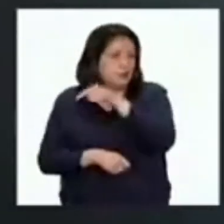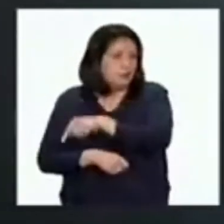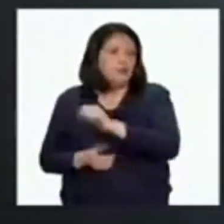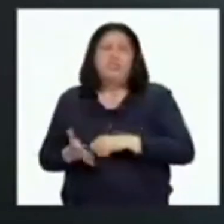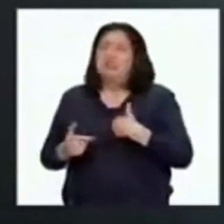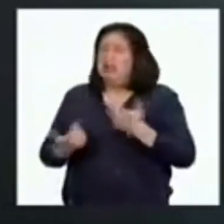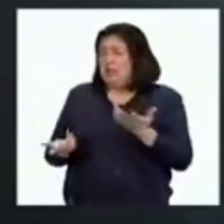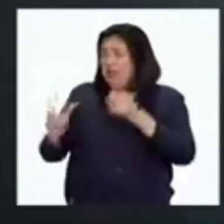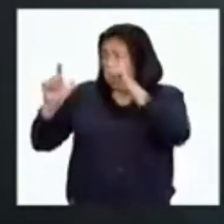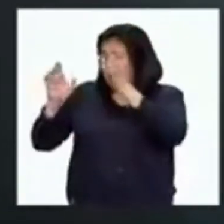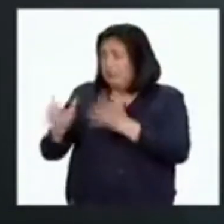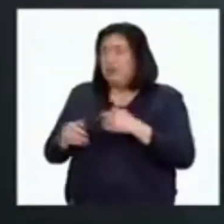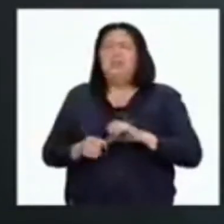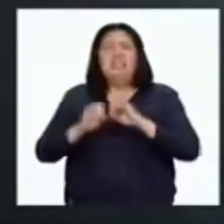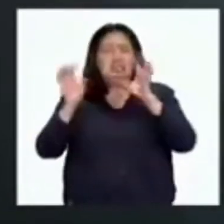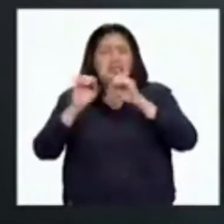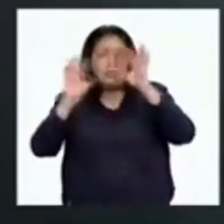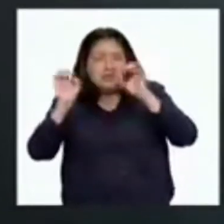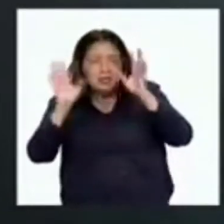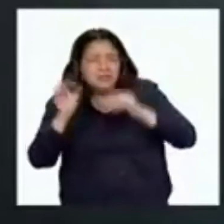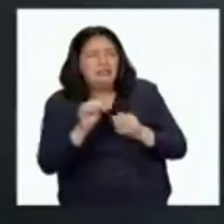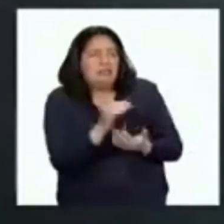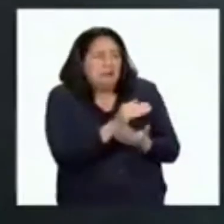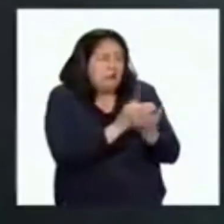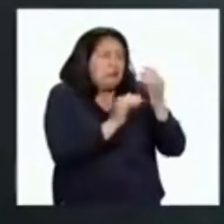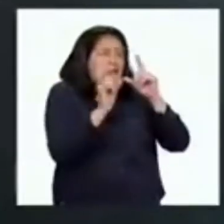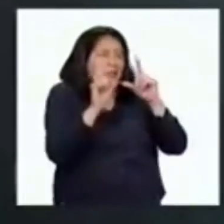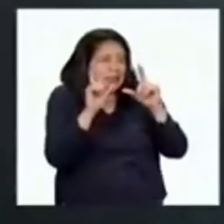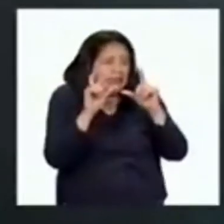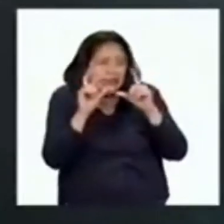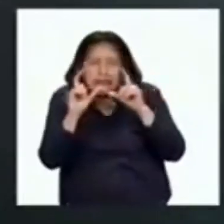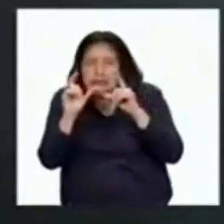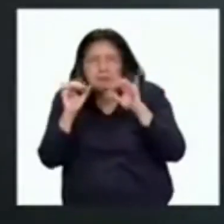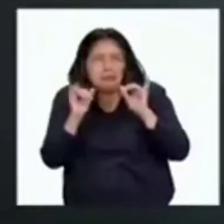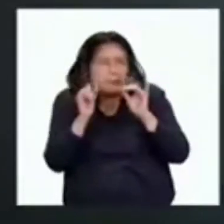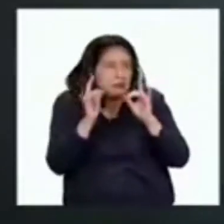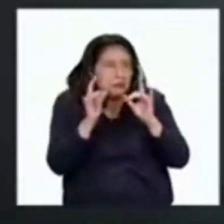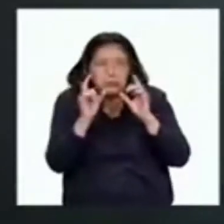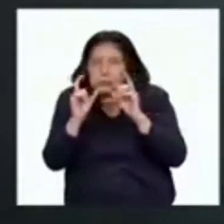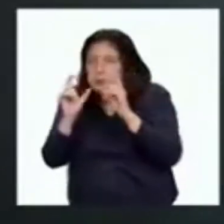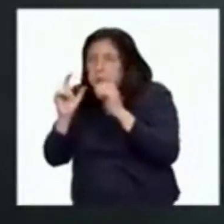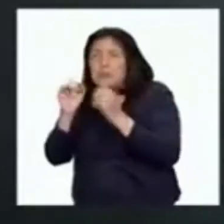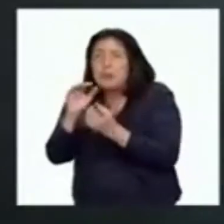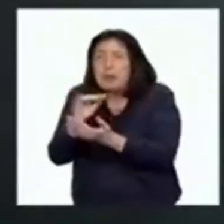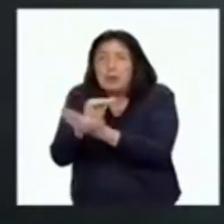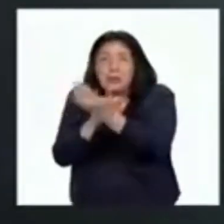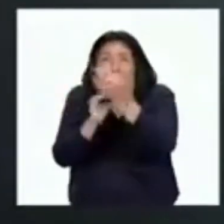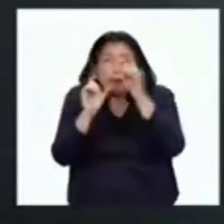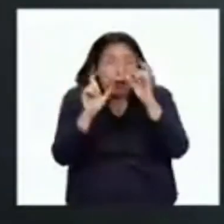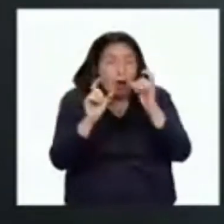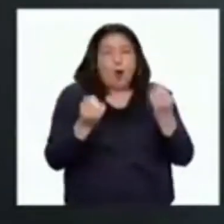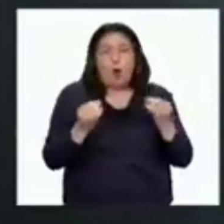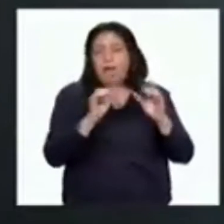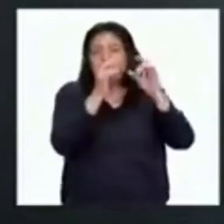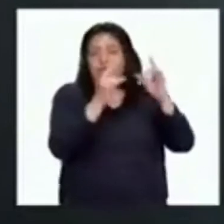normalmente los fotógrafos pasan varios días en campo madrugando. De esta forma, pueden acampar y tomar los amaneceres, o también pueden